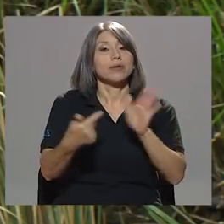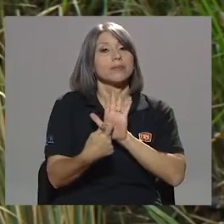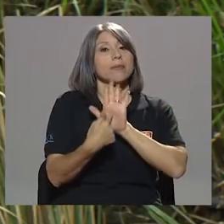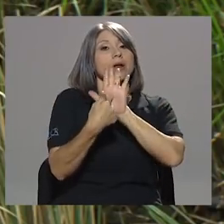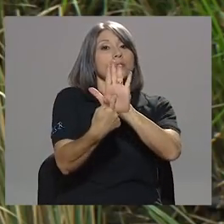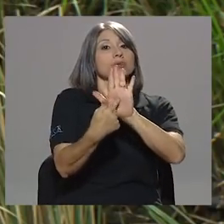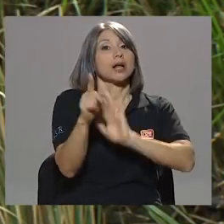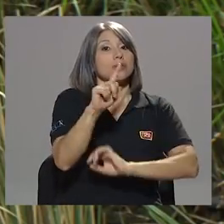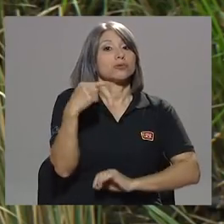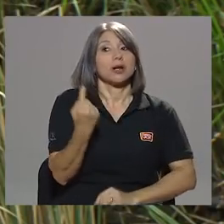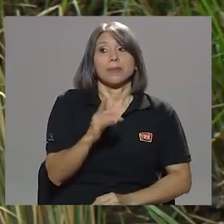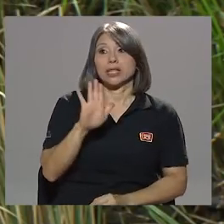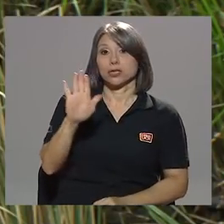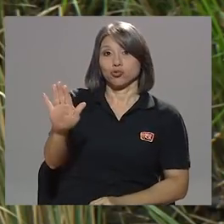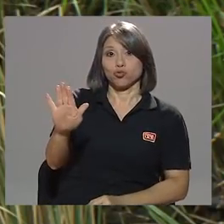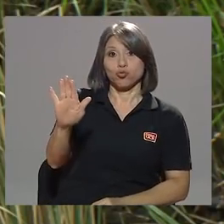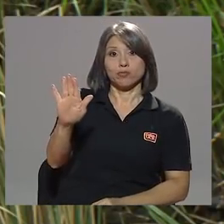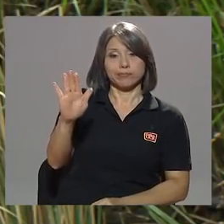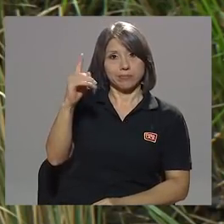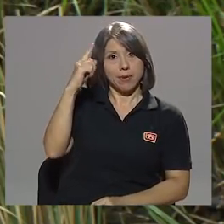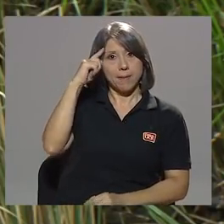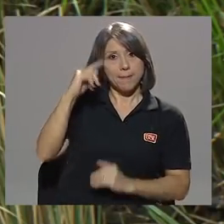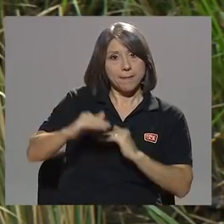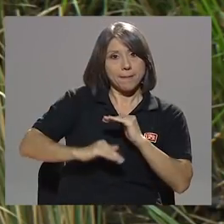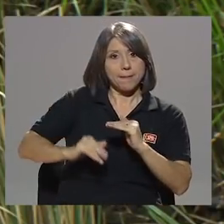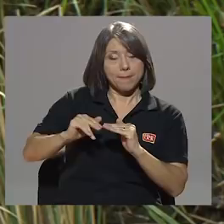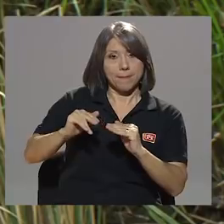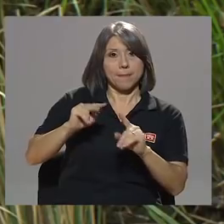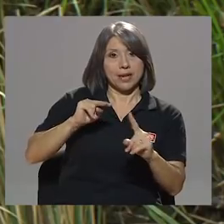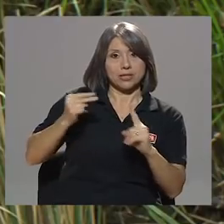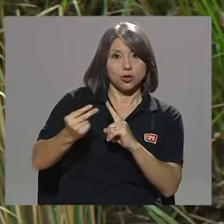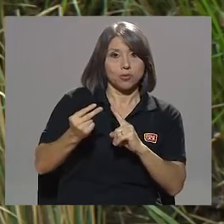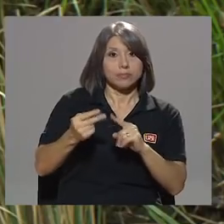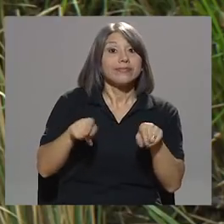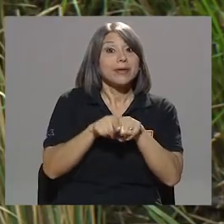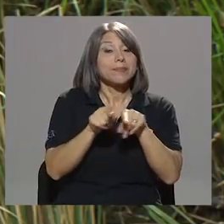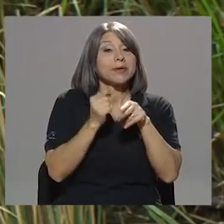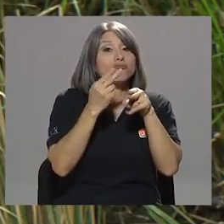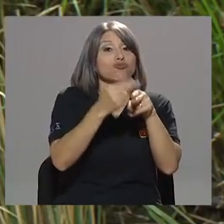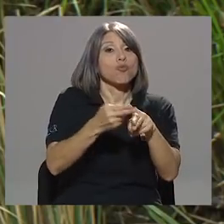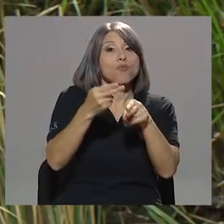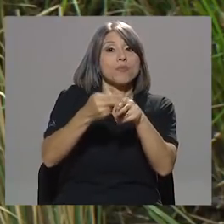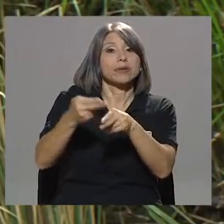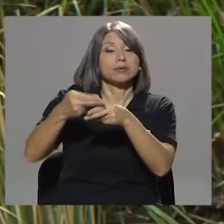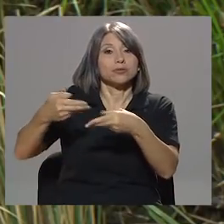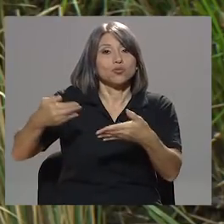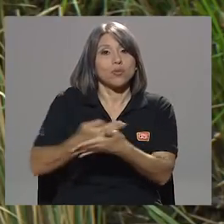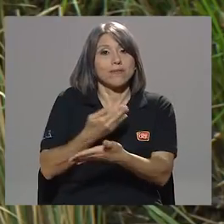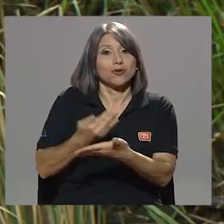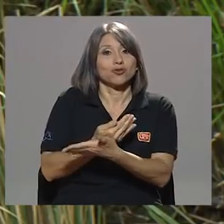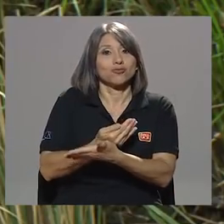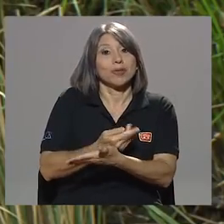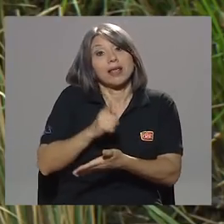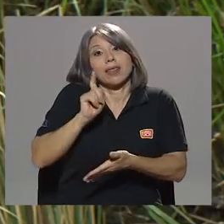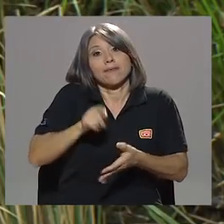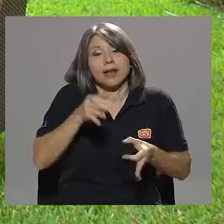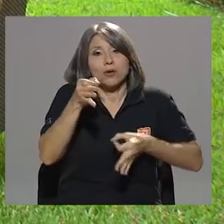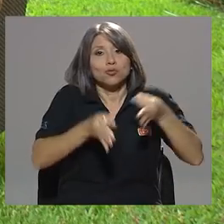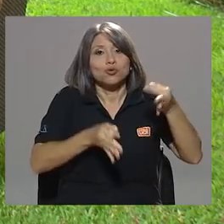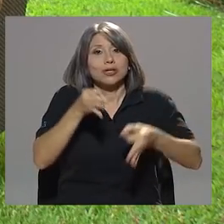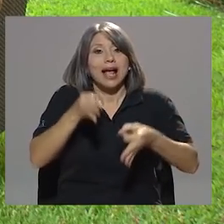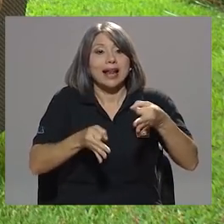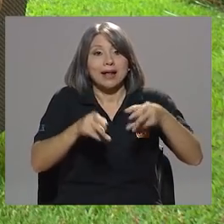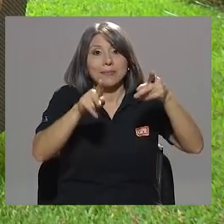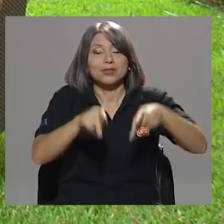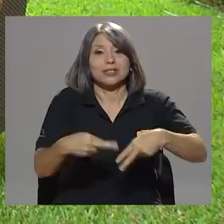solamente su versión, sino sobre todo nombres nuevos que tendrán que juzgar a quienes les corresponde